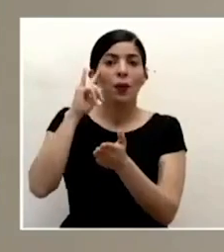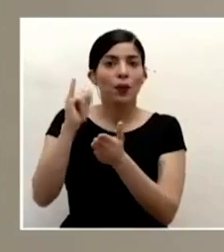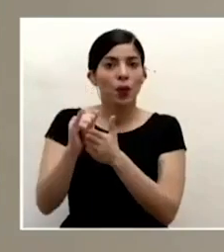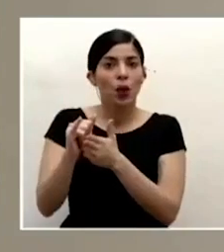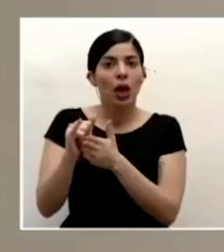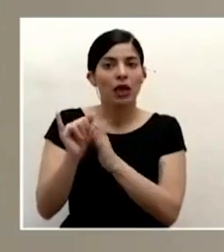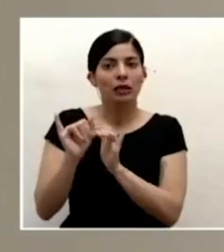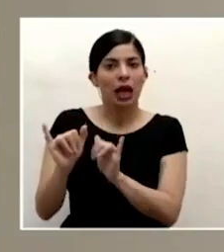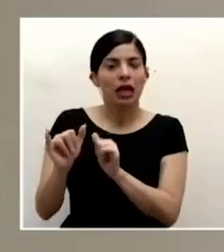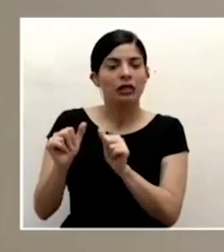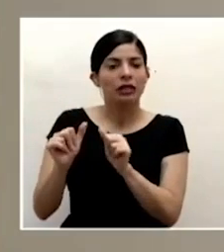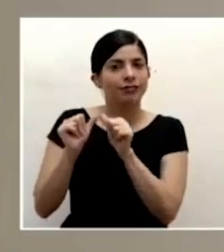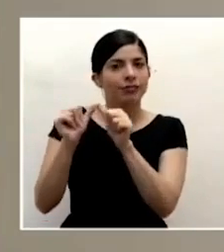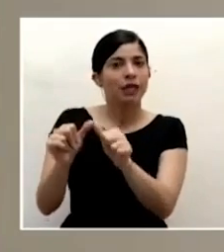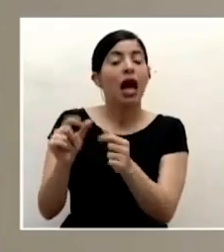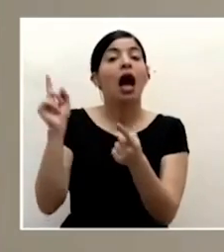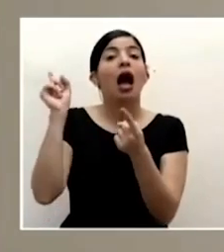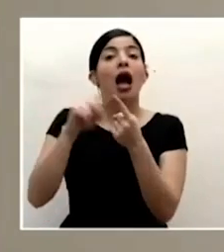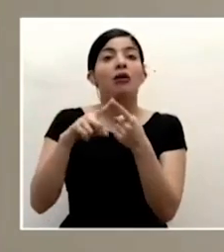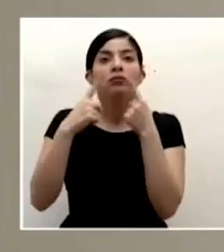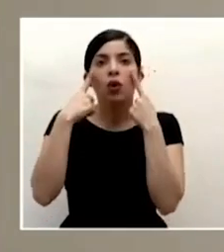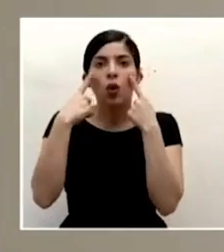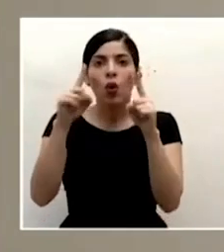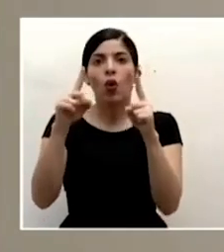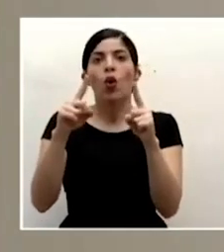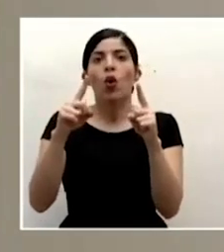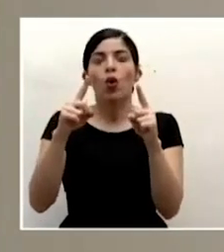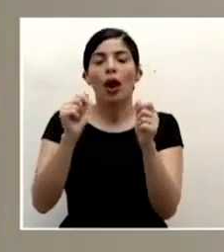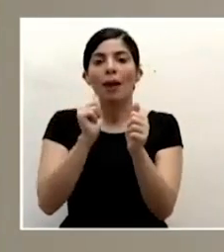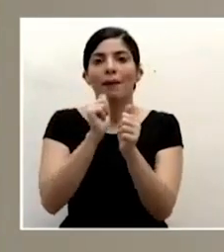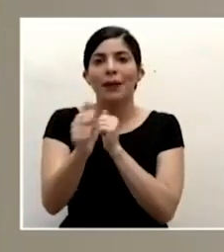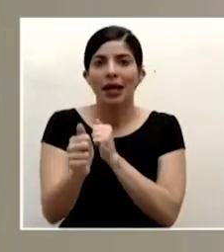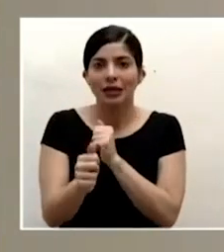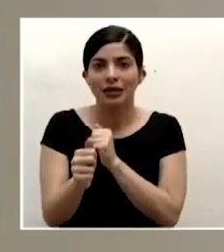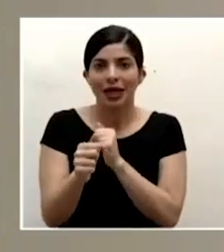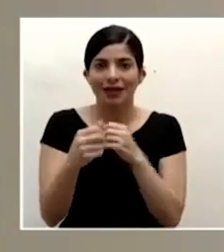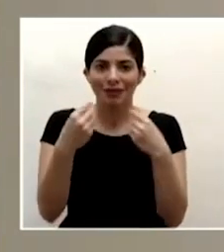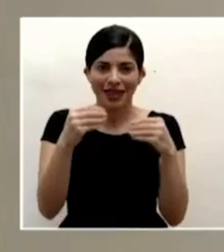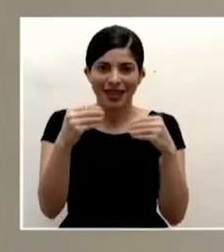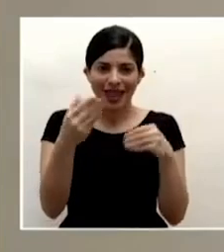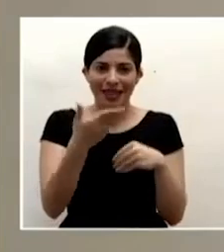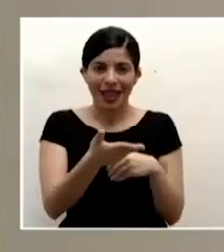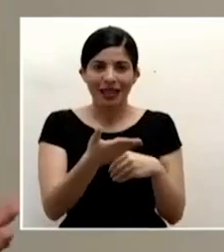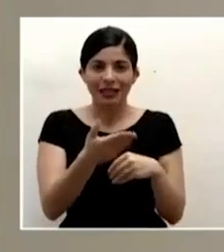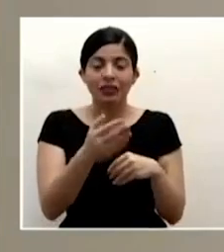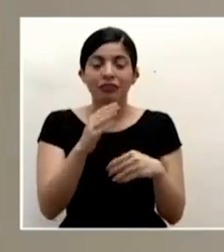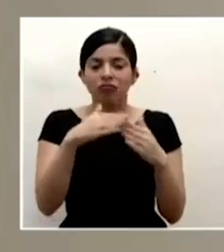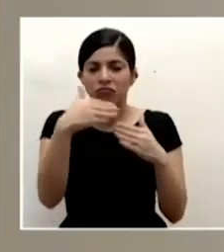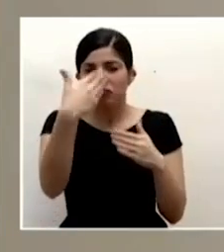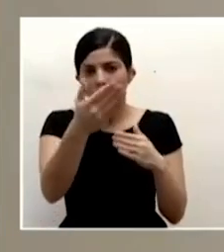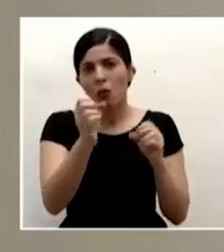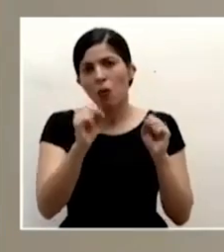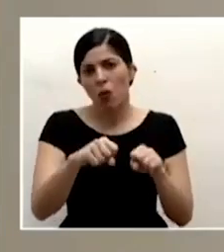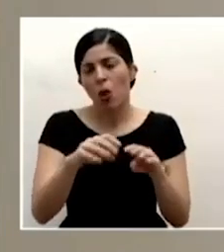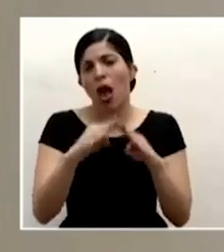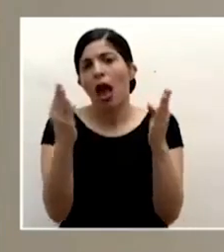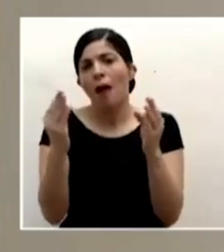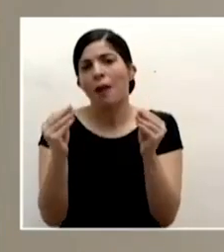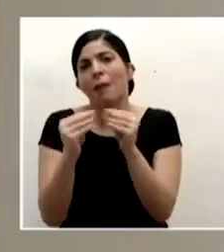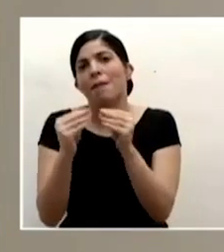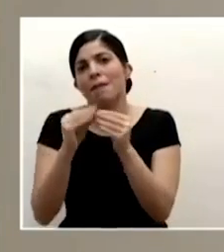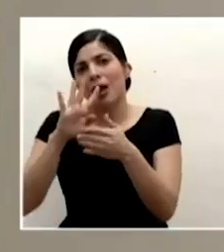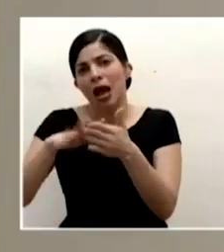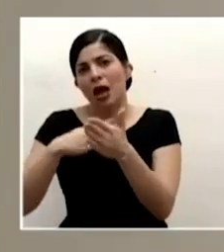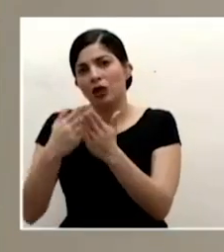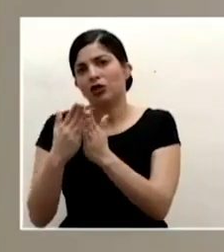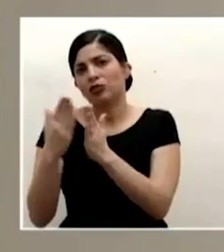pues así se mantendrá hasta que logremos alcanzar esa fase para el caso de las tiendas que ya podrán hacer una apertura mucho más generalizada